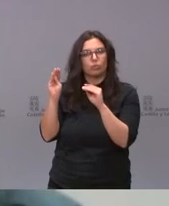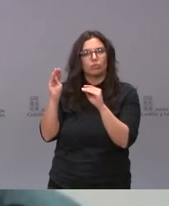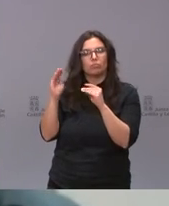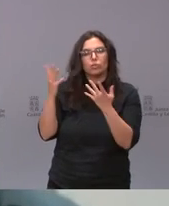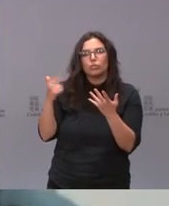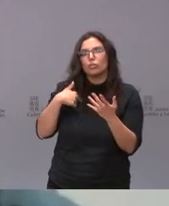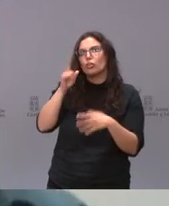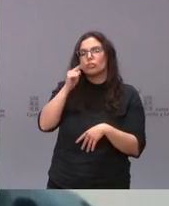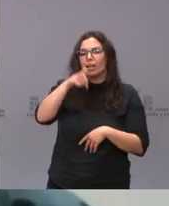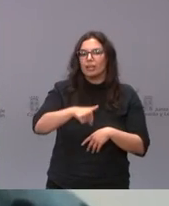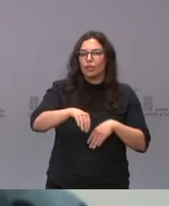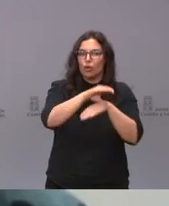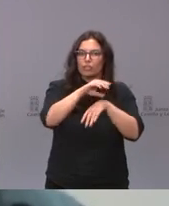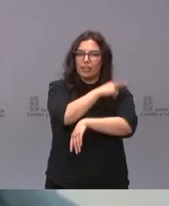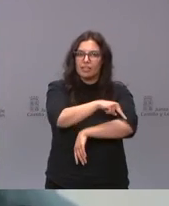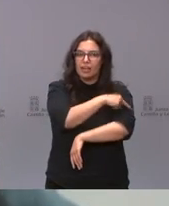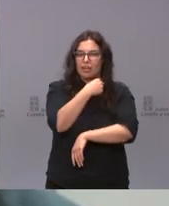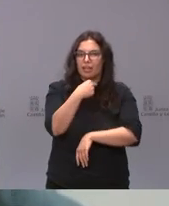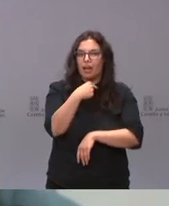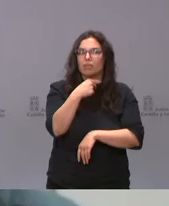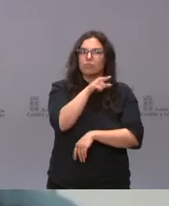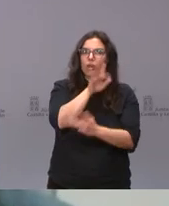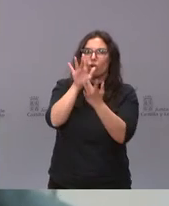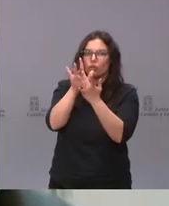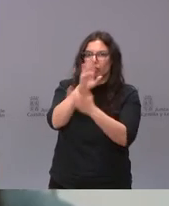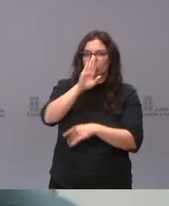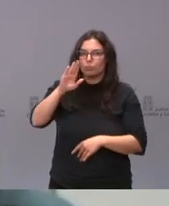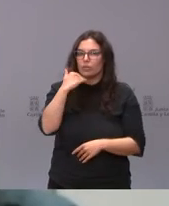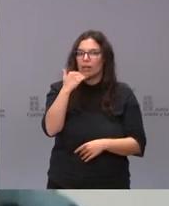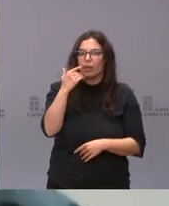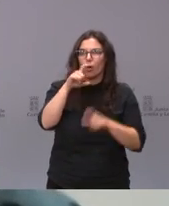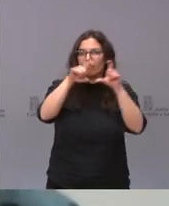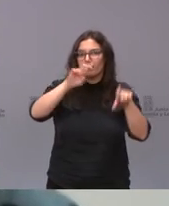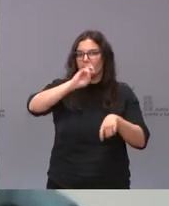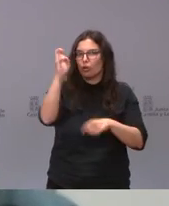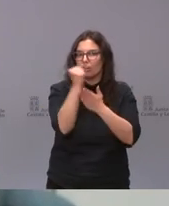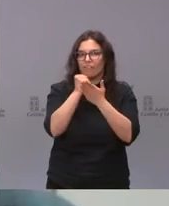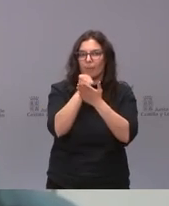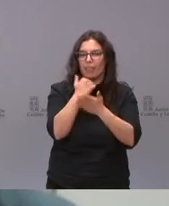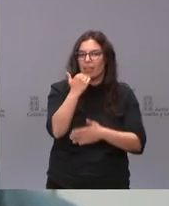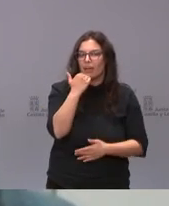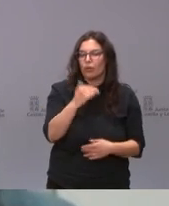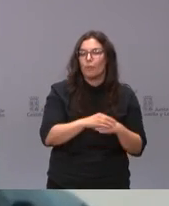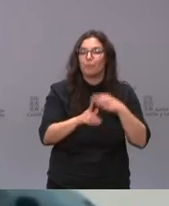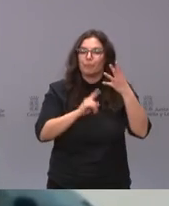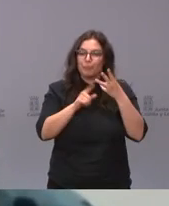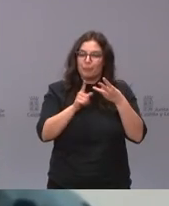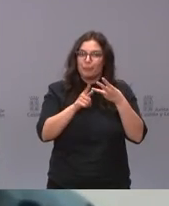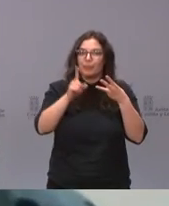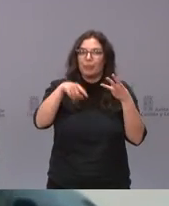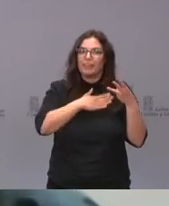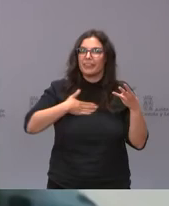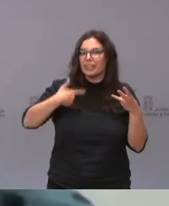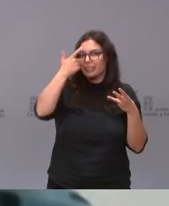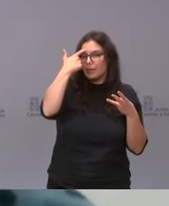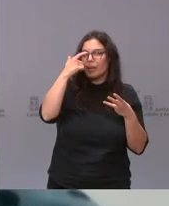la consejería de sanidad en este caso ha tenido algún contacto con alguna farmacéutica más y luego querría saber el